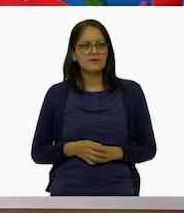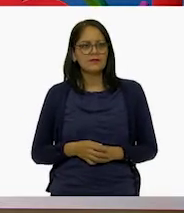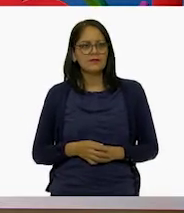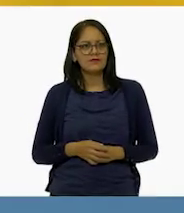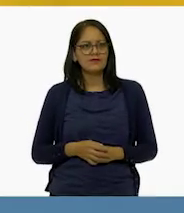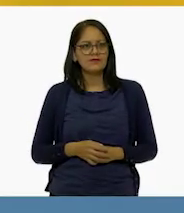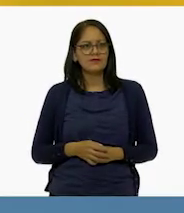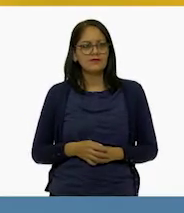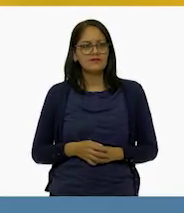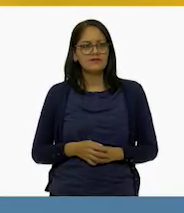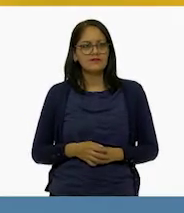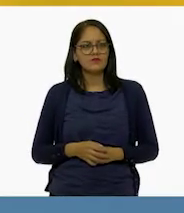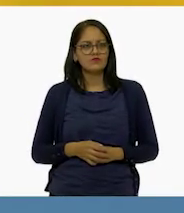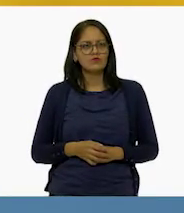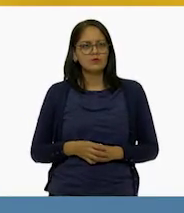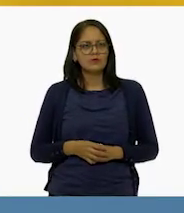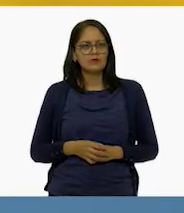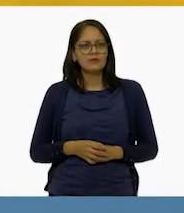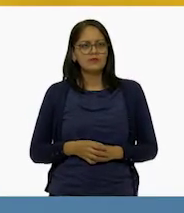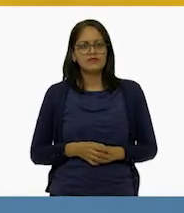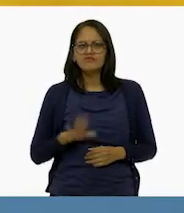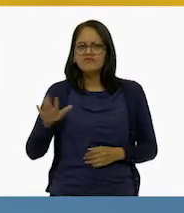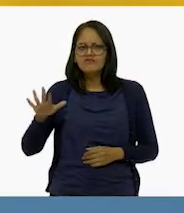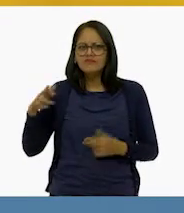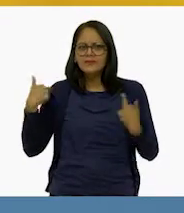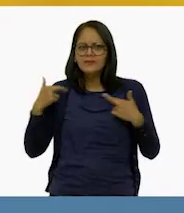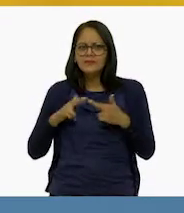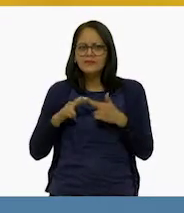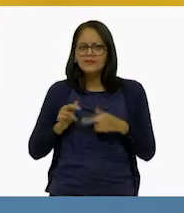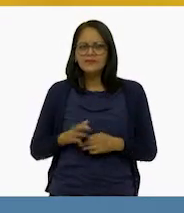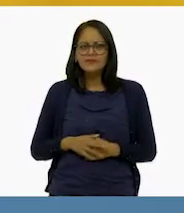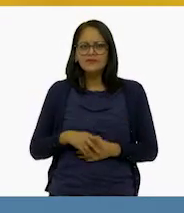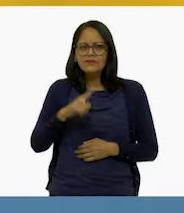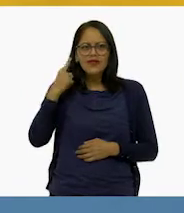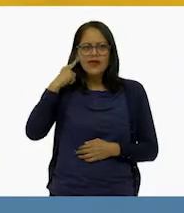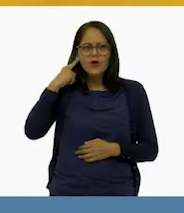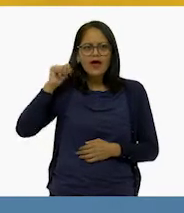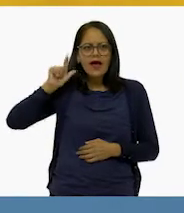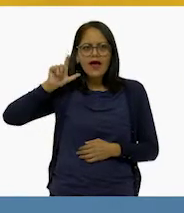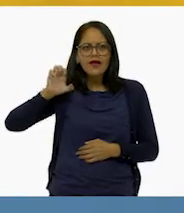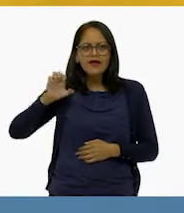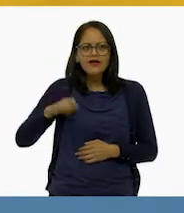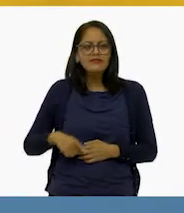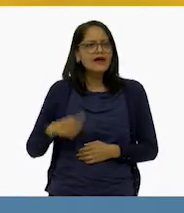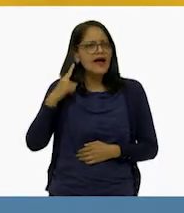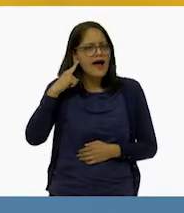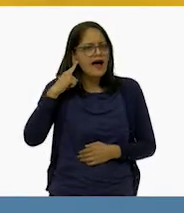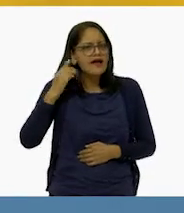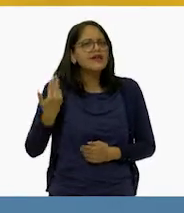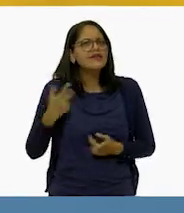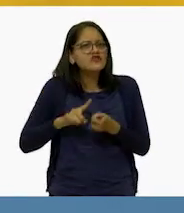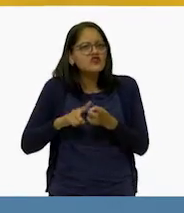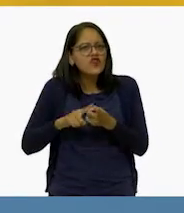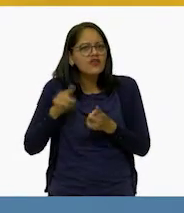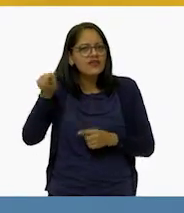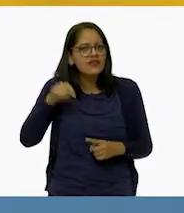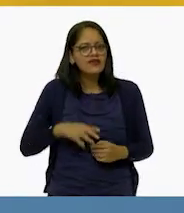¿Alguien me escucha? ¿Alguien Maestra, es Ale. Ale, te escuchamos. ¿Dónde estás?